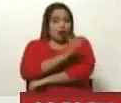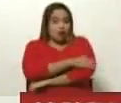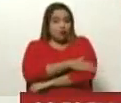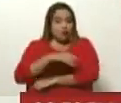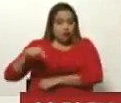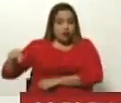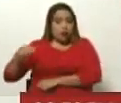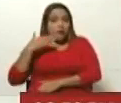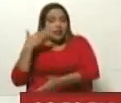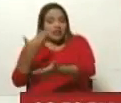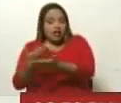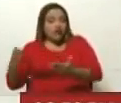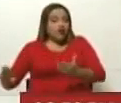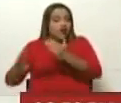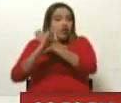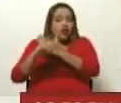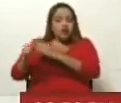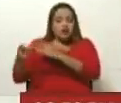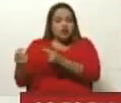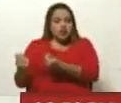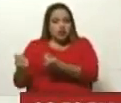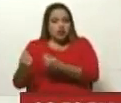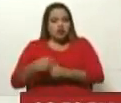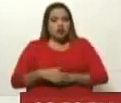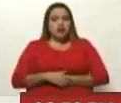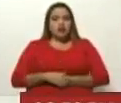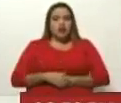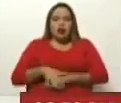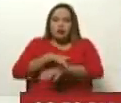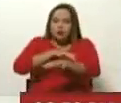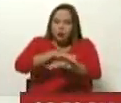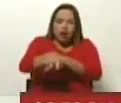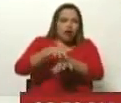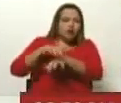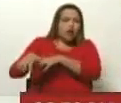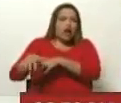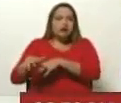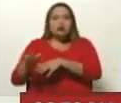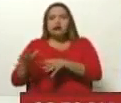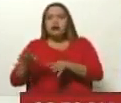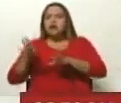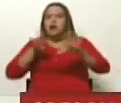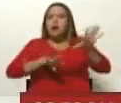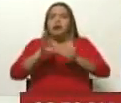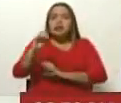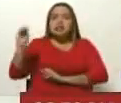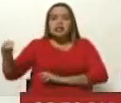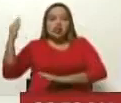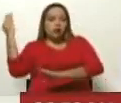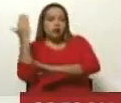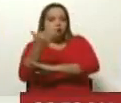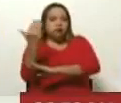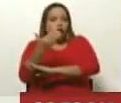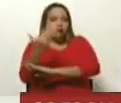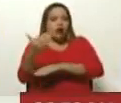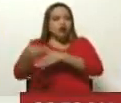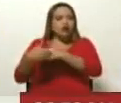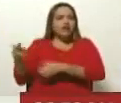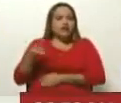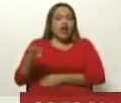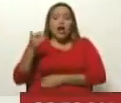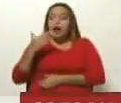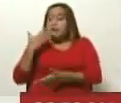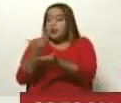pidieron el bloqueo de esos recursos. Es decir, la mayoría de las 900 medidas coercitivas que pesan sobre Venezuela fueron